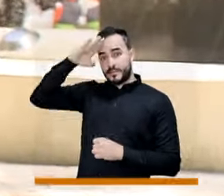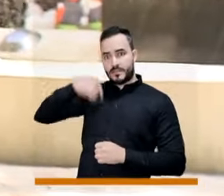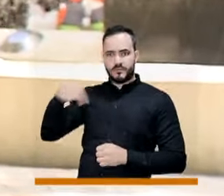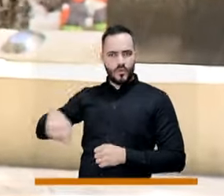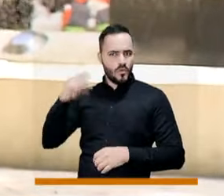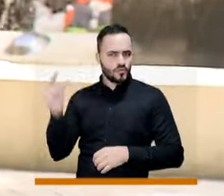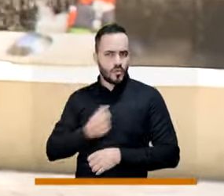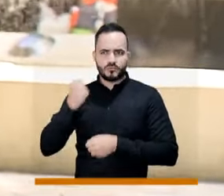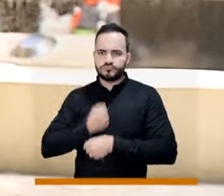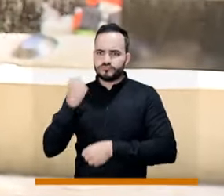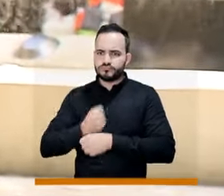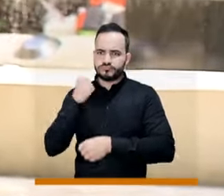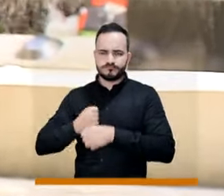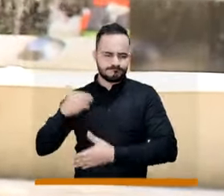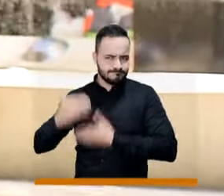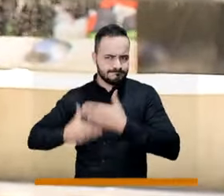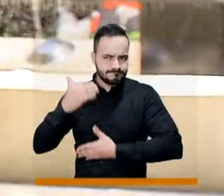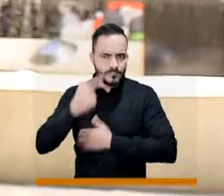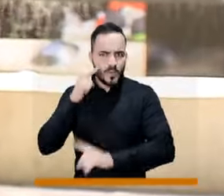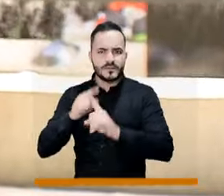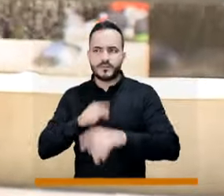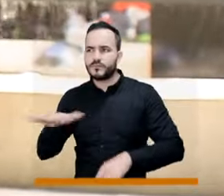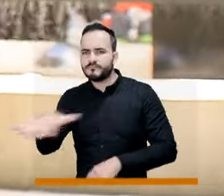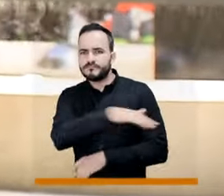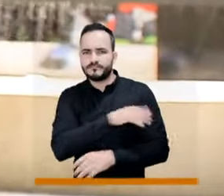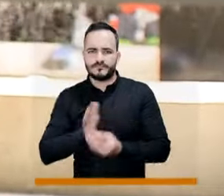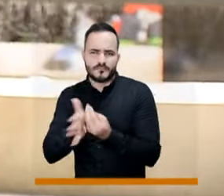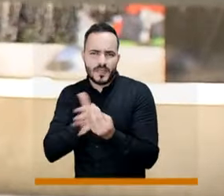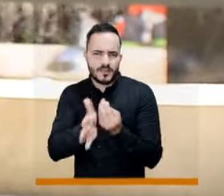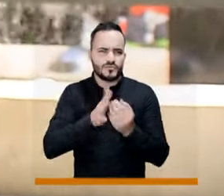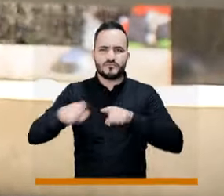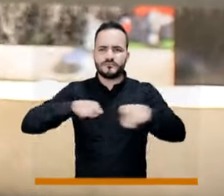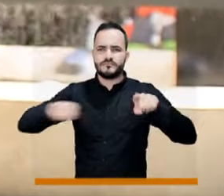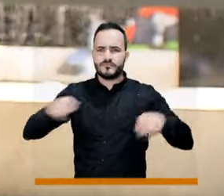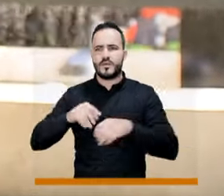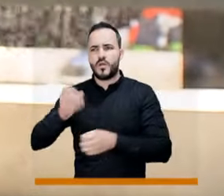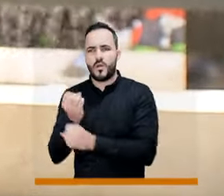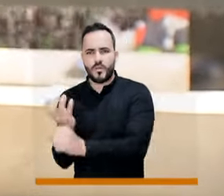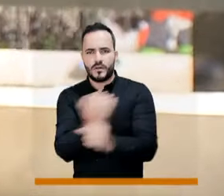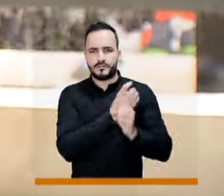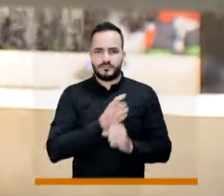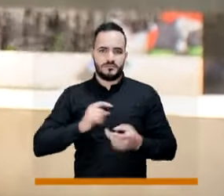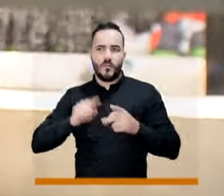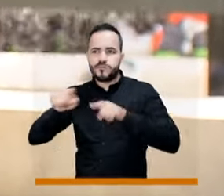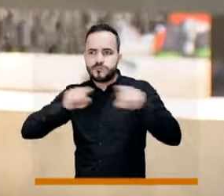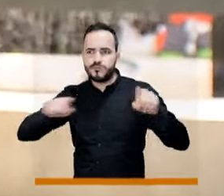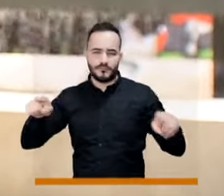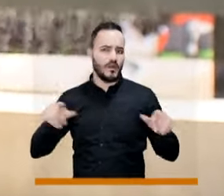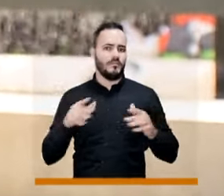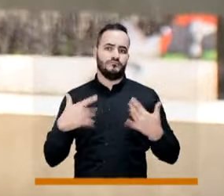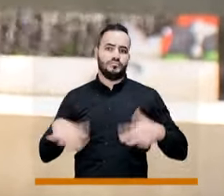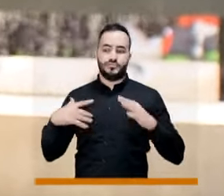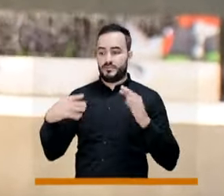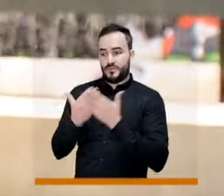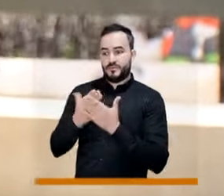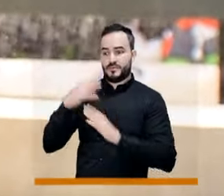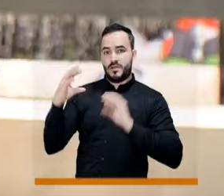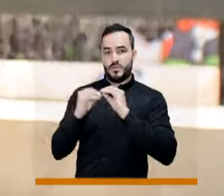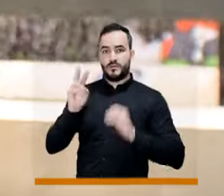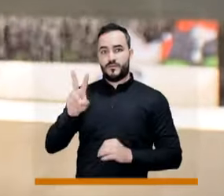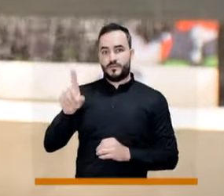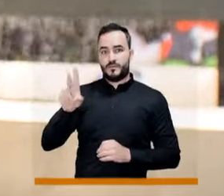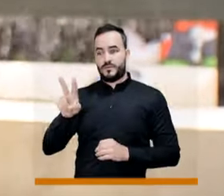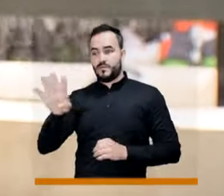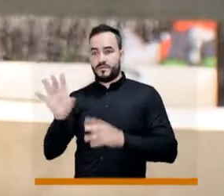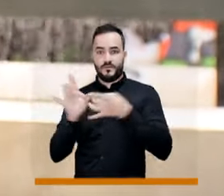arduamente por el reconocimiento y el fortalecimiento de los medios comunitarios y alternativos de la ciudad. Así lo plantea el Acuerdo 21